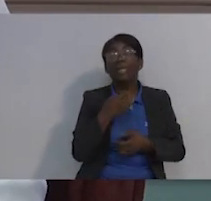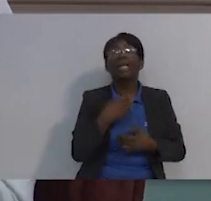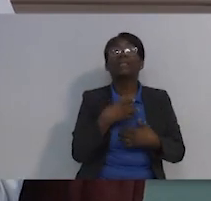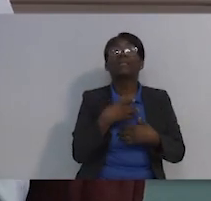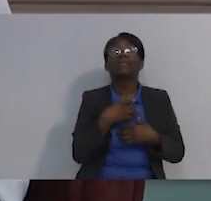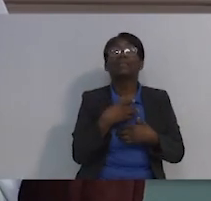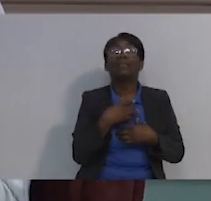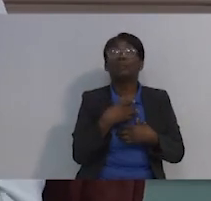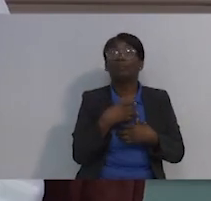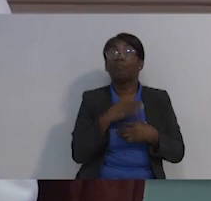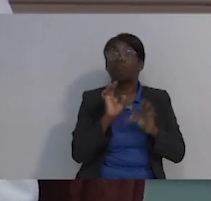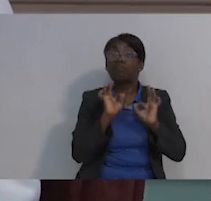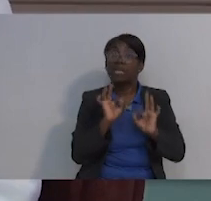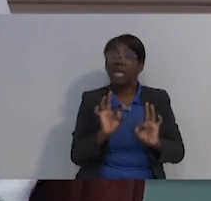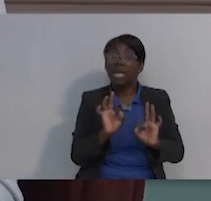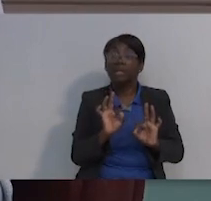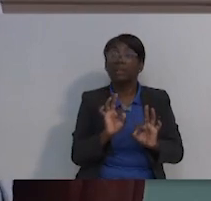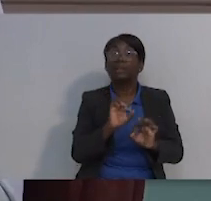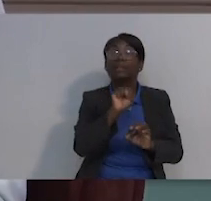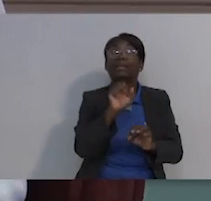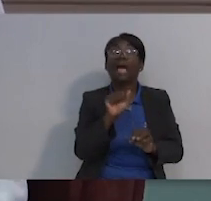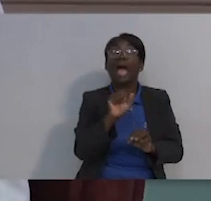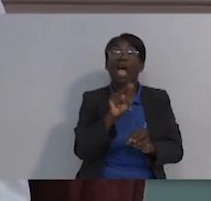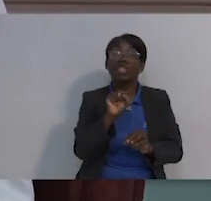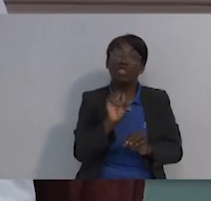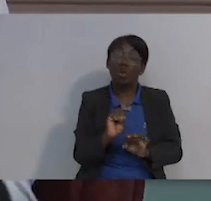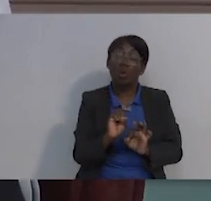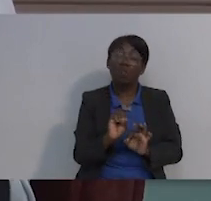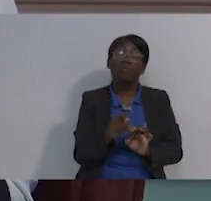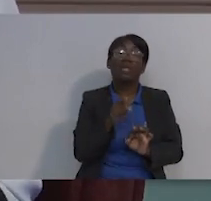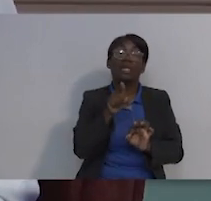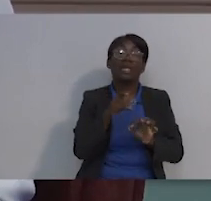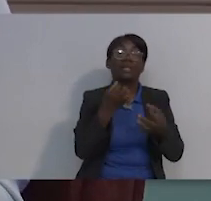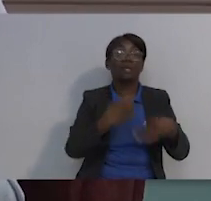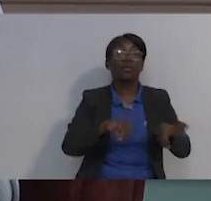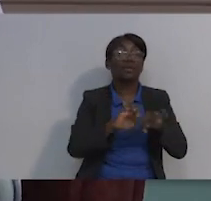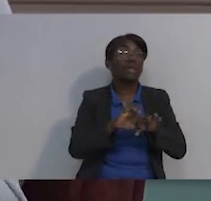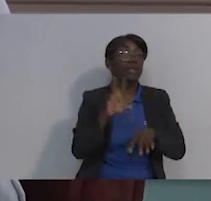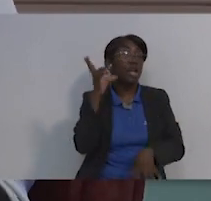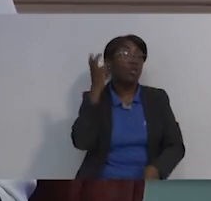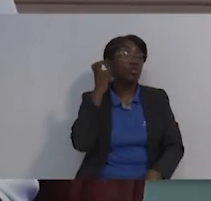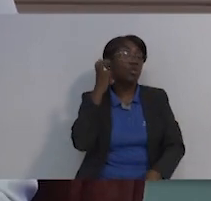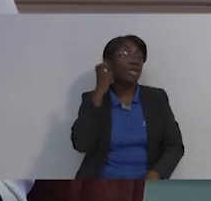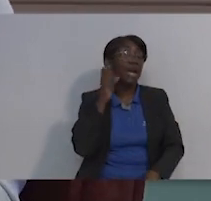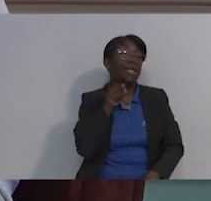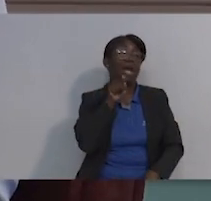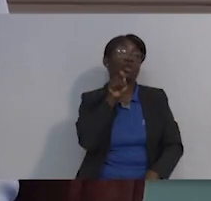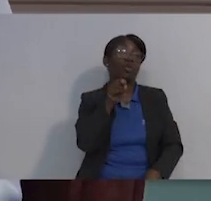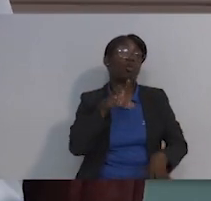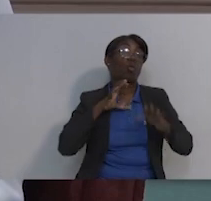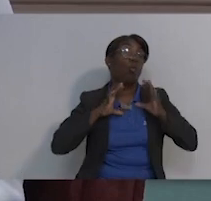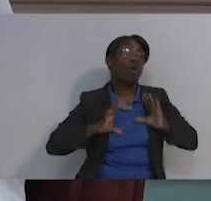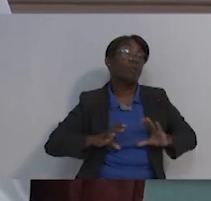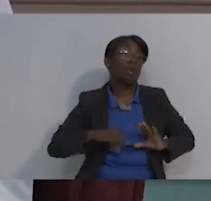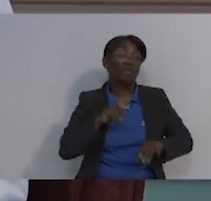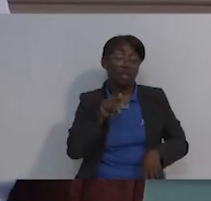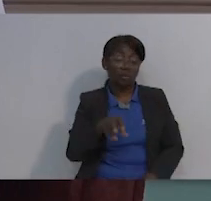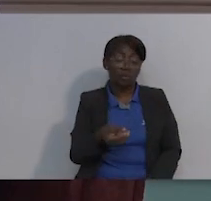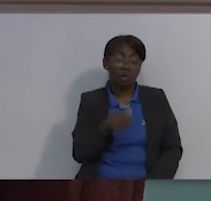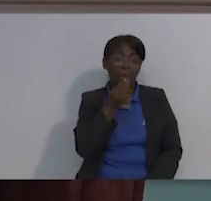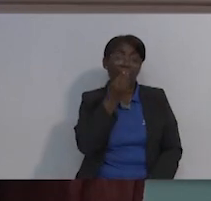tu cuerpo. Escucha a tu cuerpo. Si tú te comes algo hoy y tú sientes que te cae mal, no lo repitas.